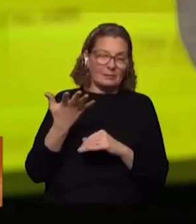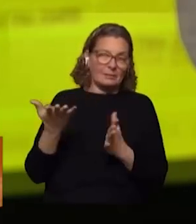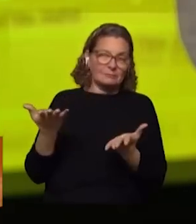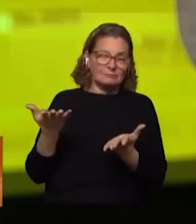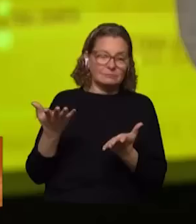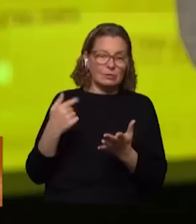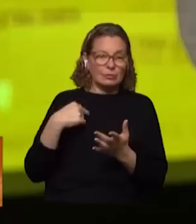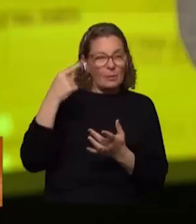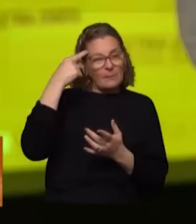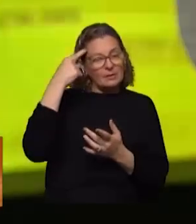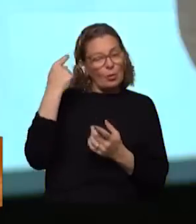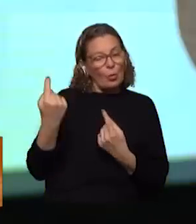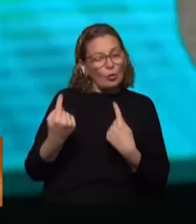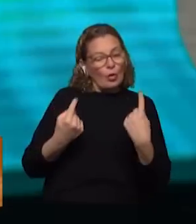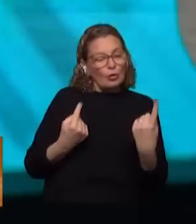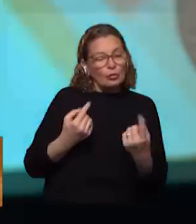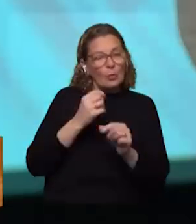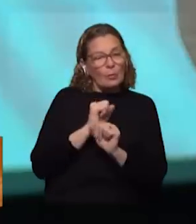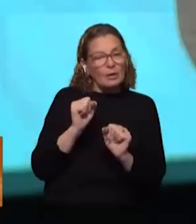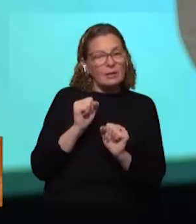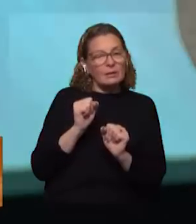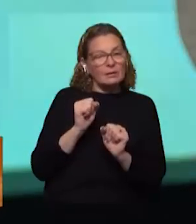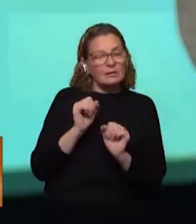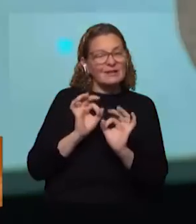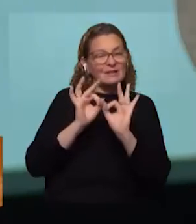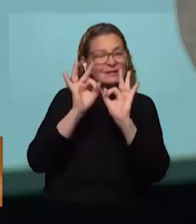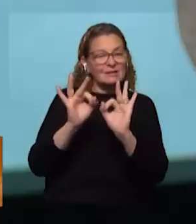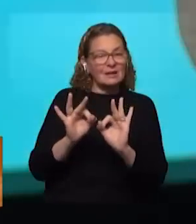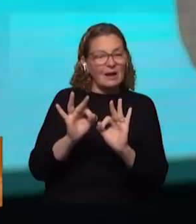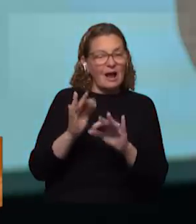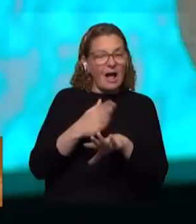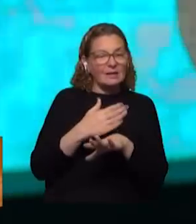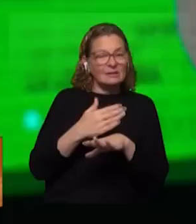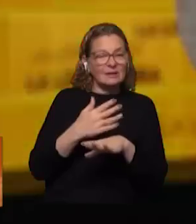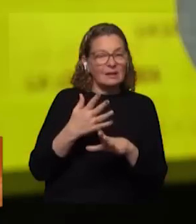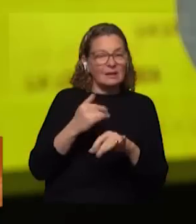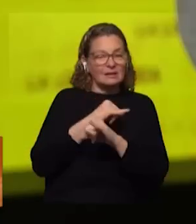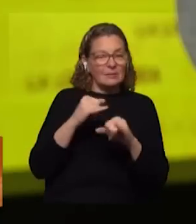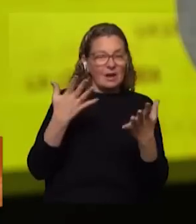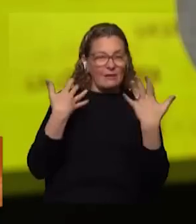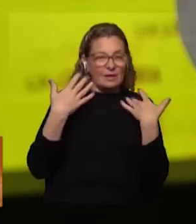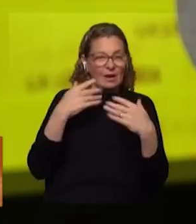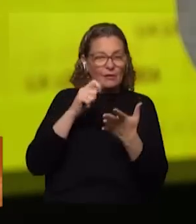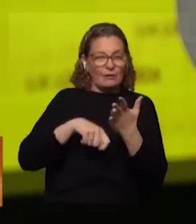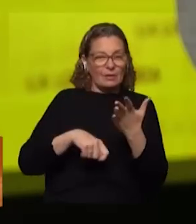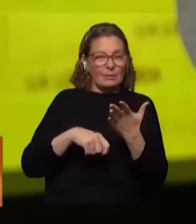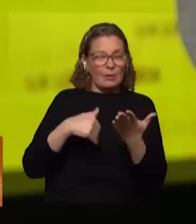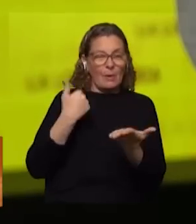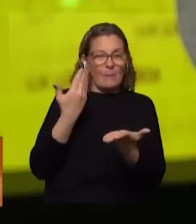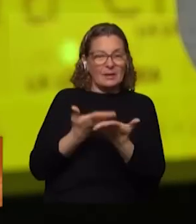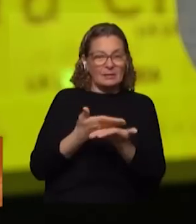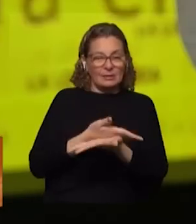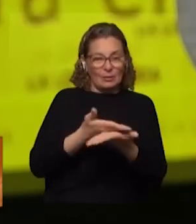yo creo que unos y otros pueden llegar antes de que termine el verano a tener las firmas muy bien se presenta un